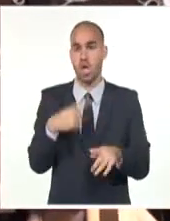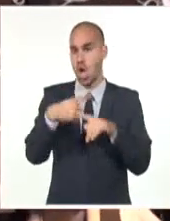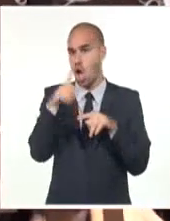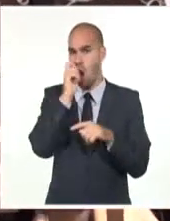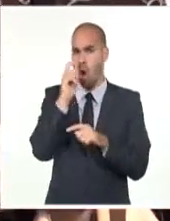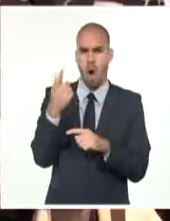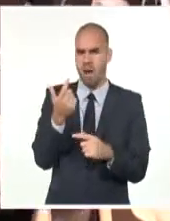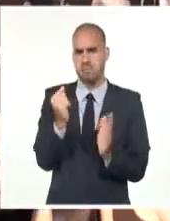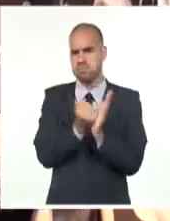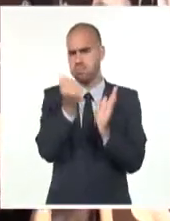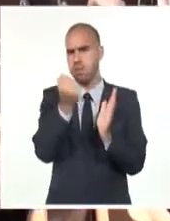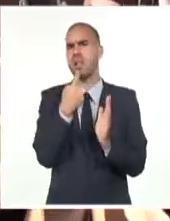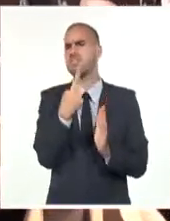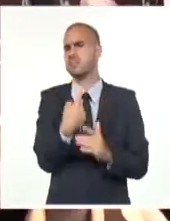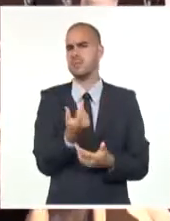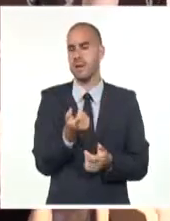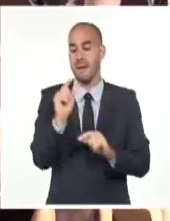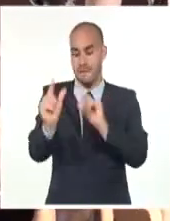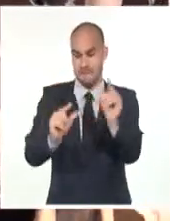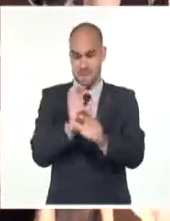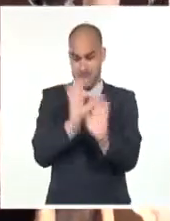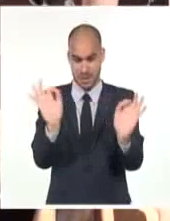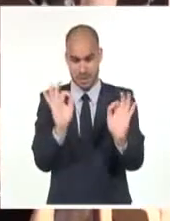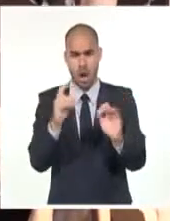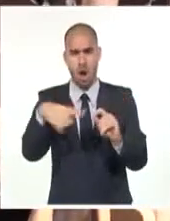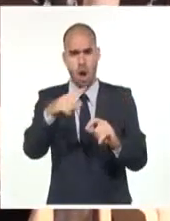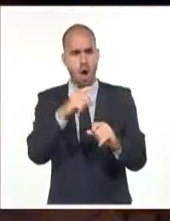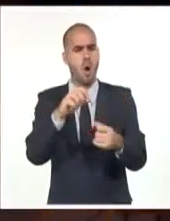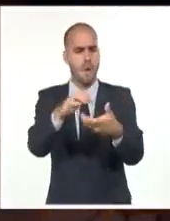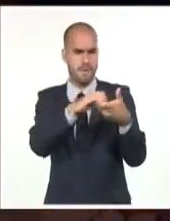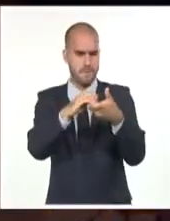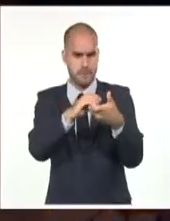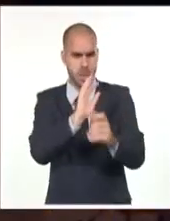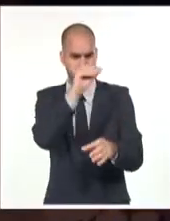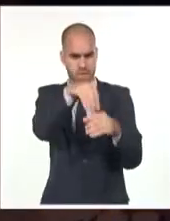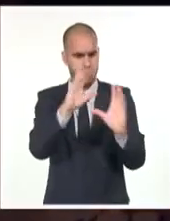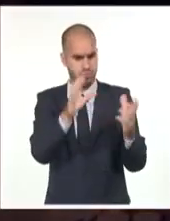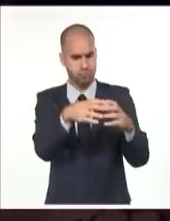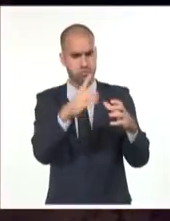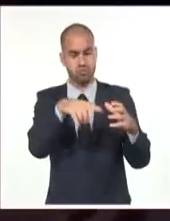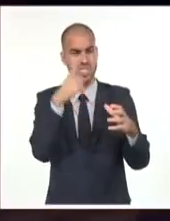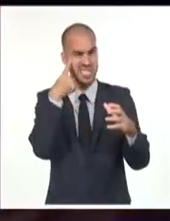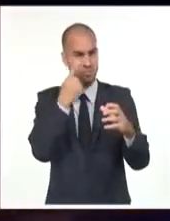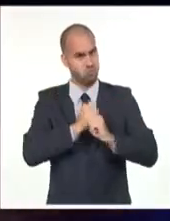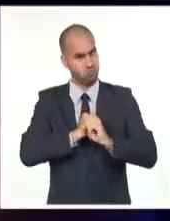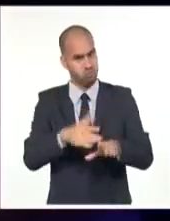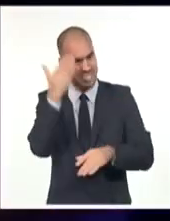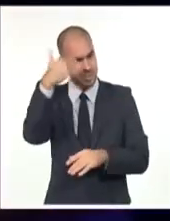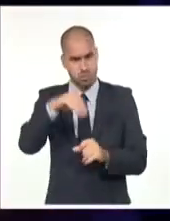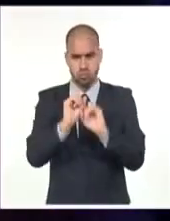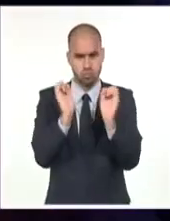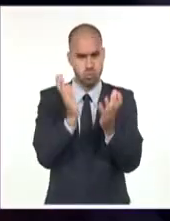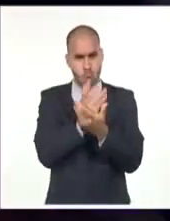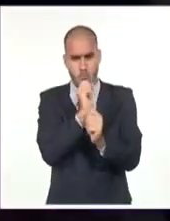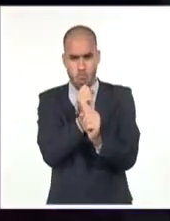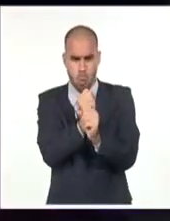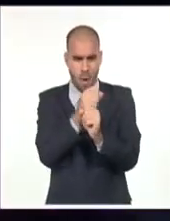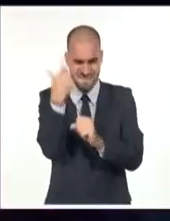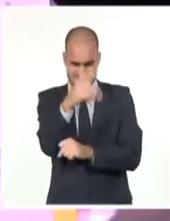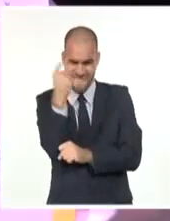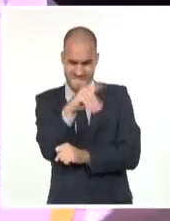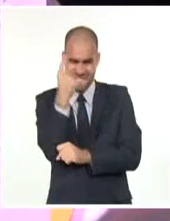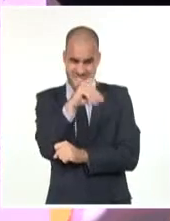distinguió. Al decir de los especialistas y sus colegas de Macubá, es ejemplo de perseverancia al demostrar que para pulir el